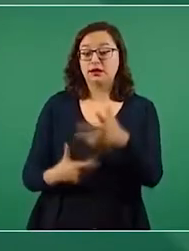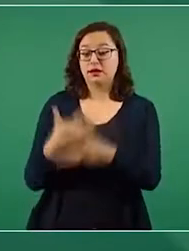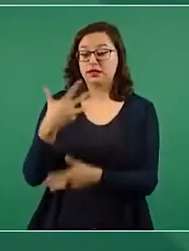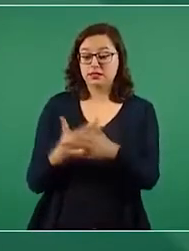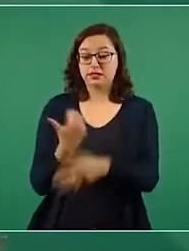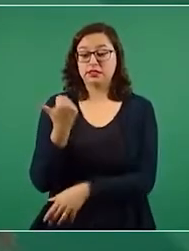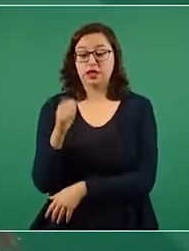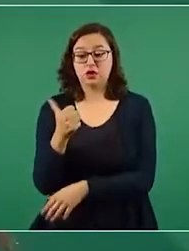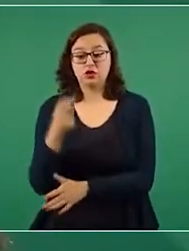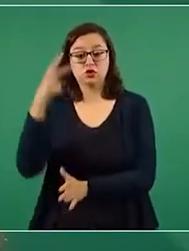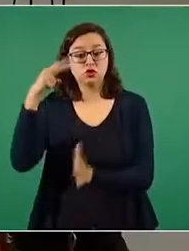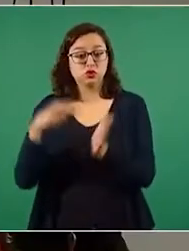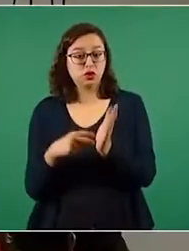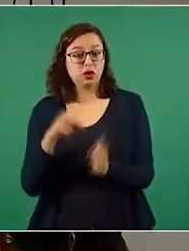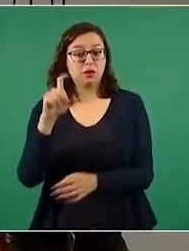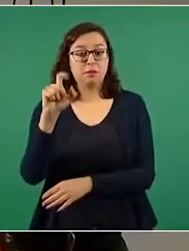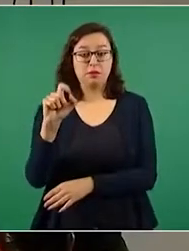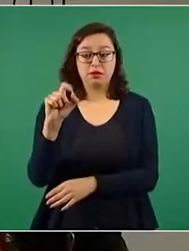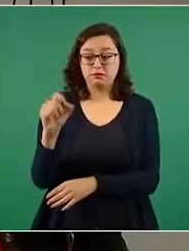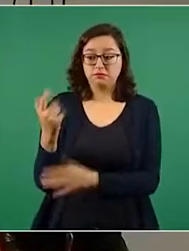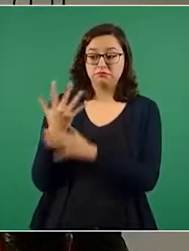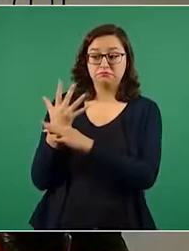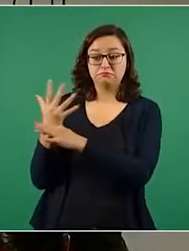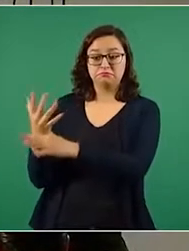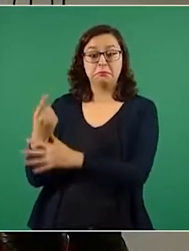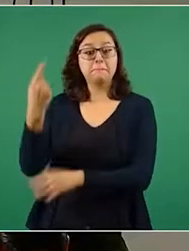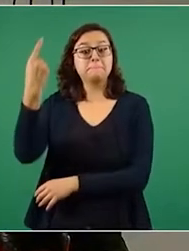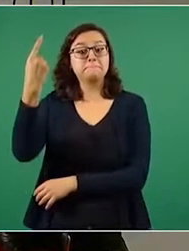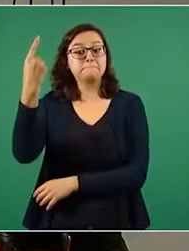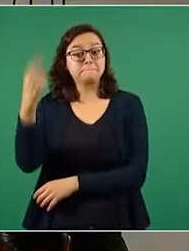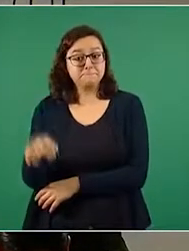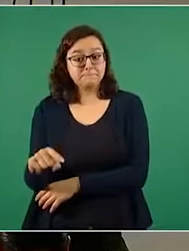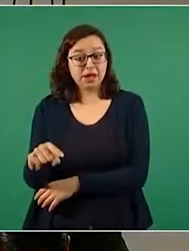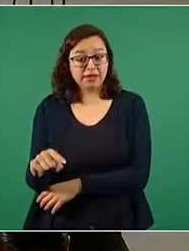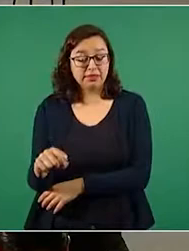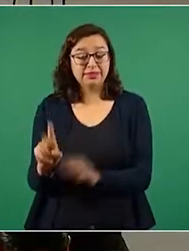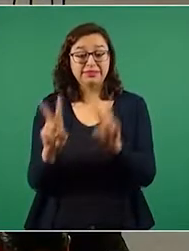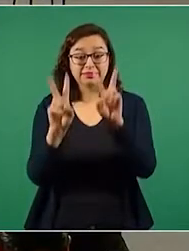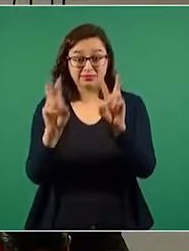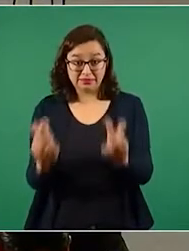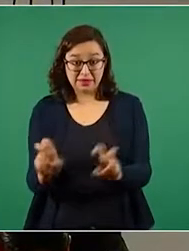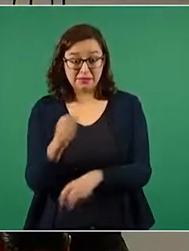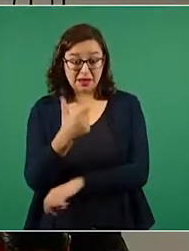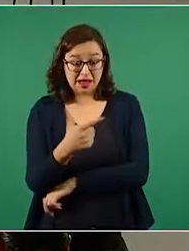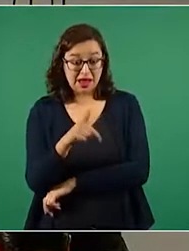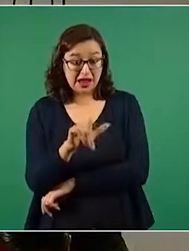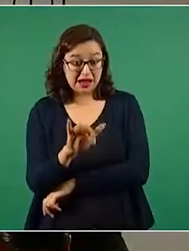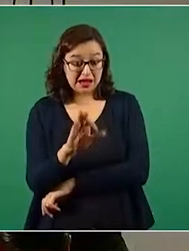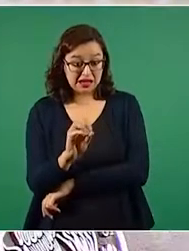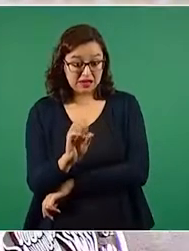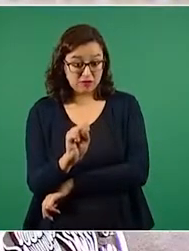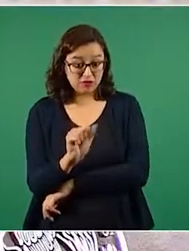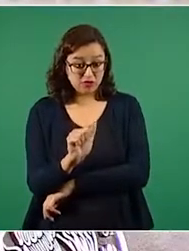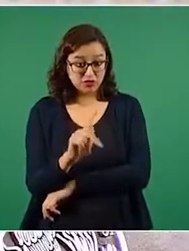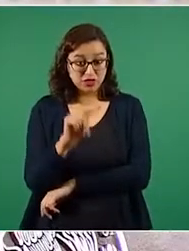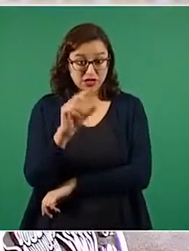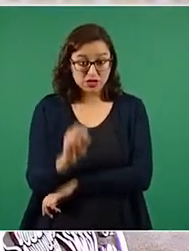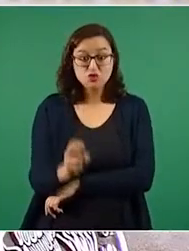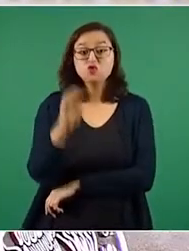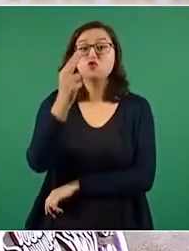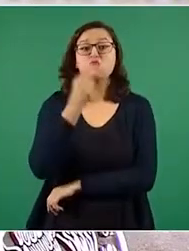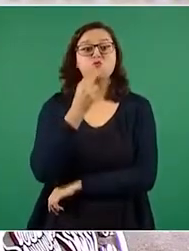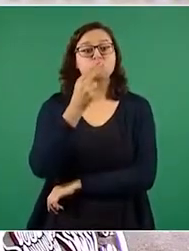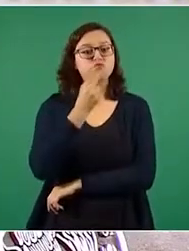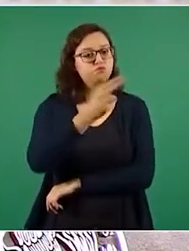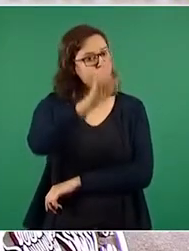de agosto de 2020, ordenó evitar por completo el empleo de este herbicida y otros